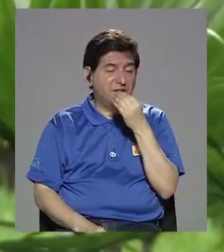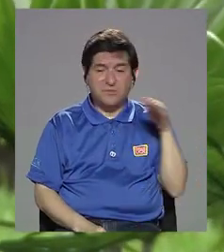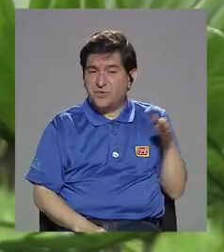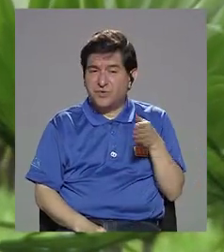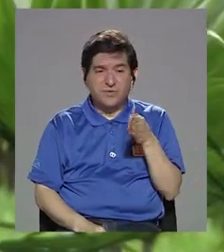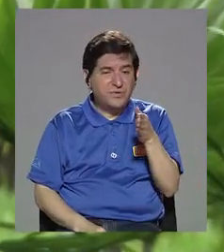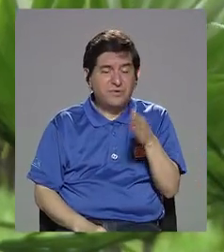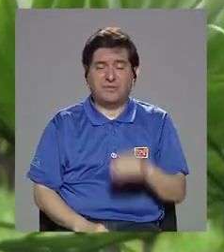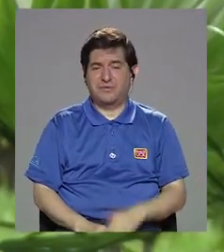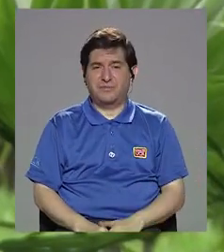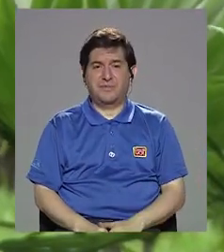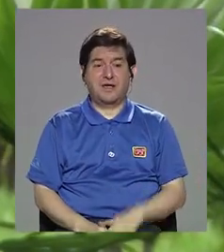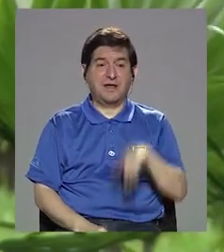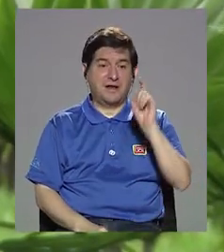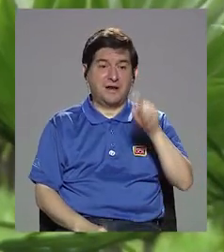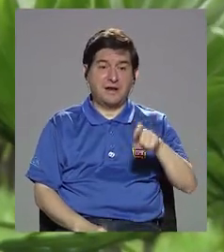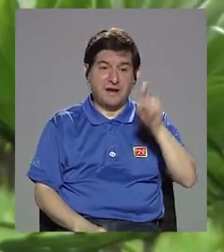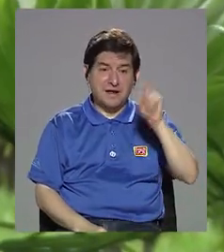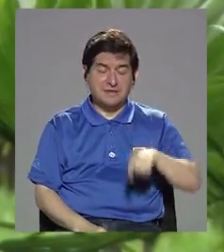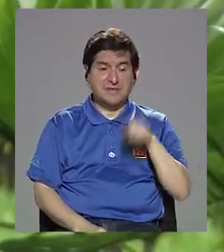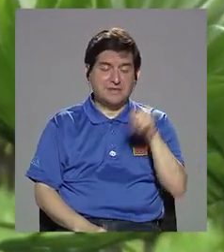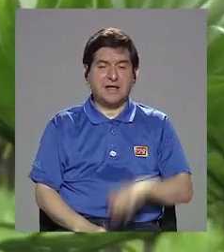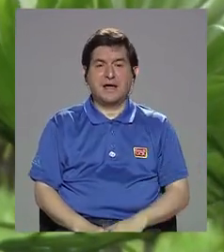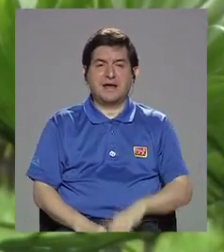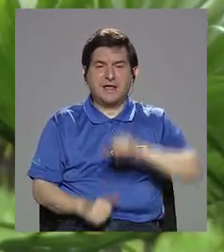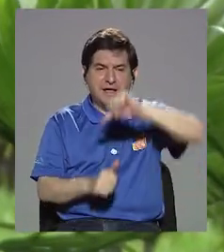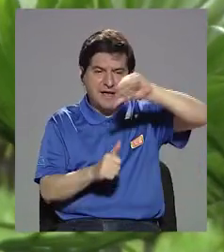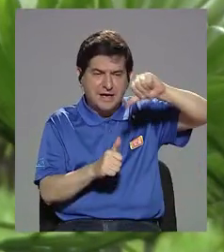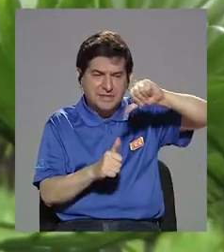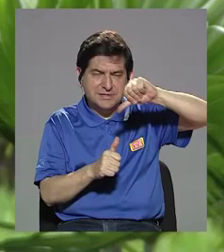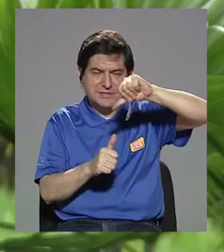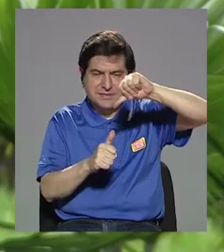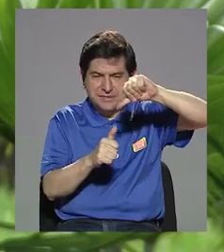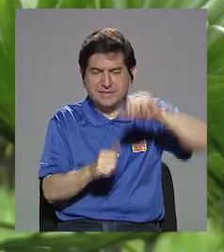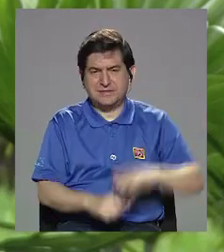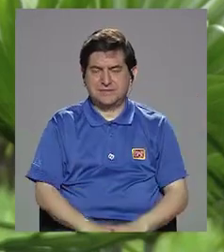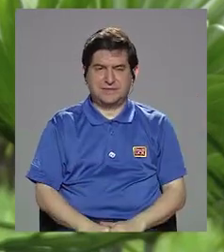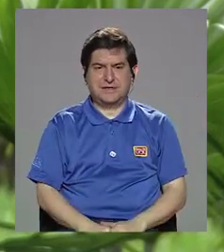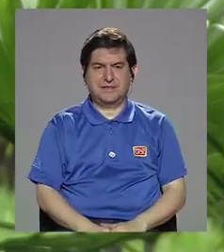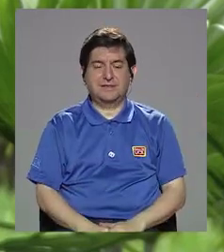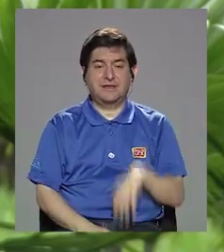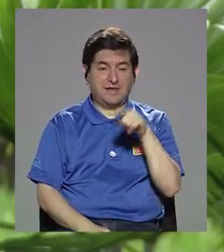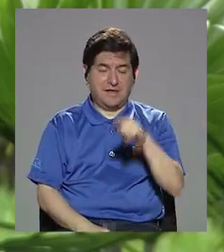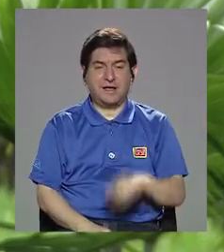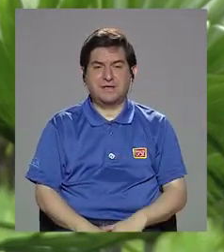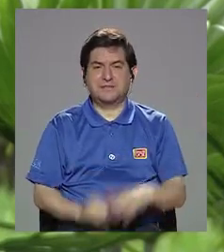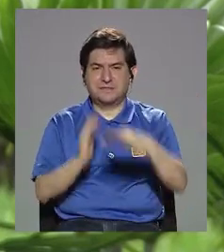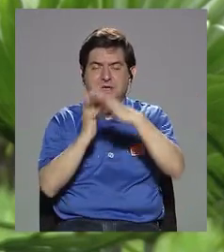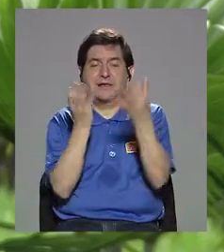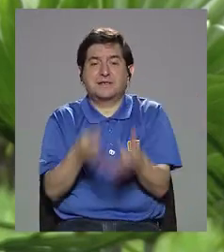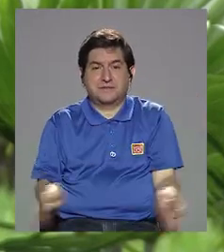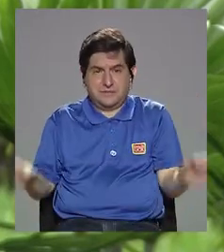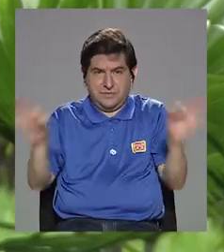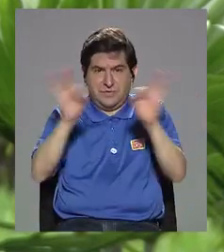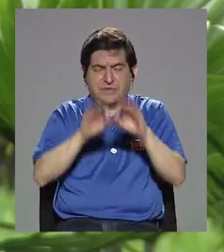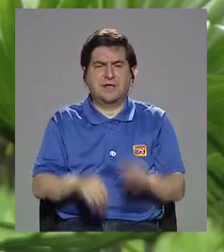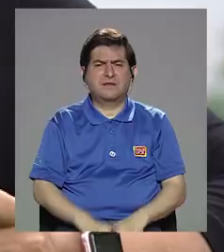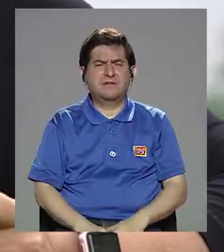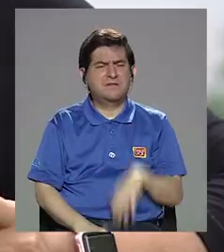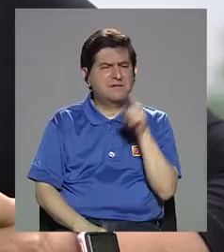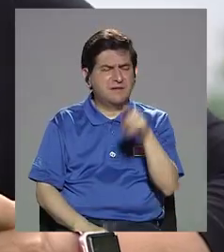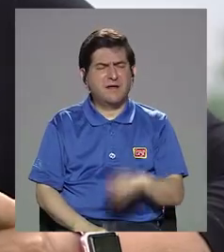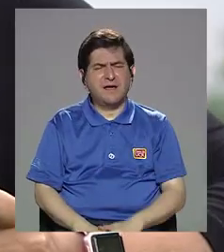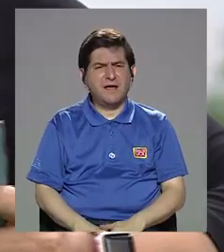necesitamos el omega-3. El un aceite, un tipo de ácido graso esencial. O en el